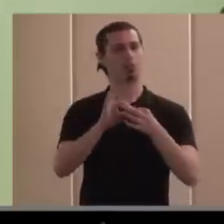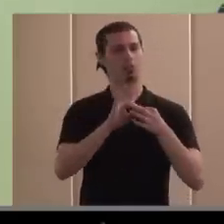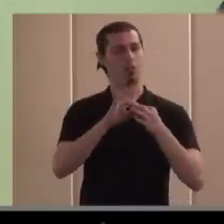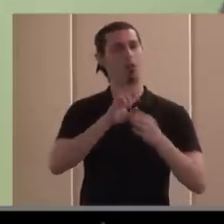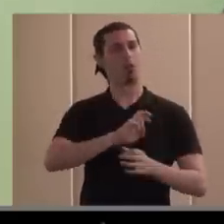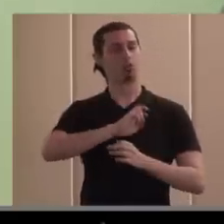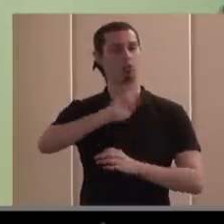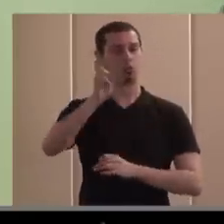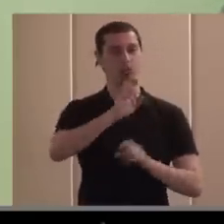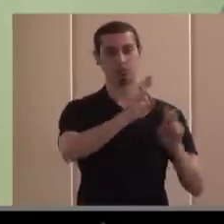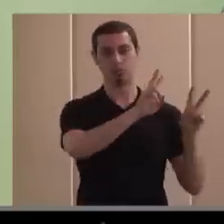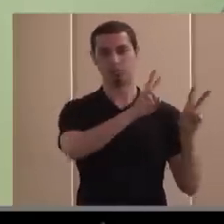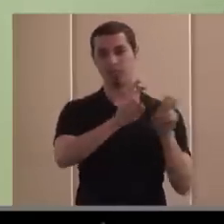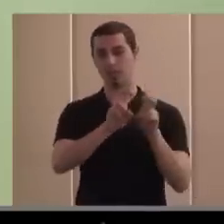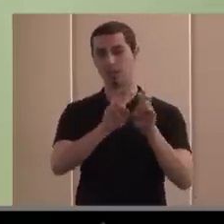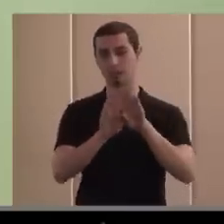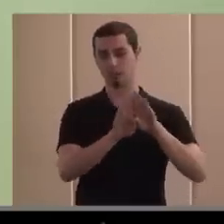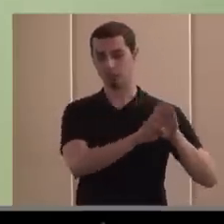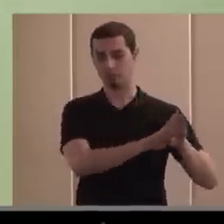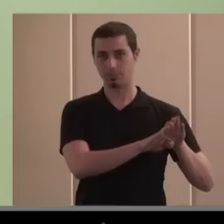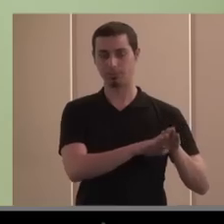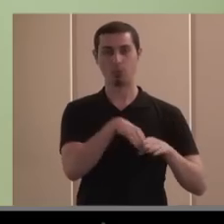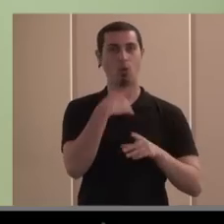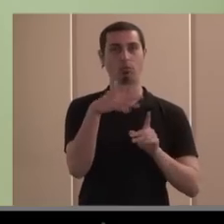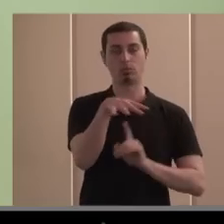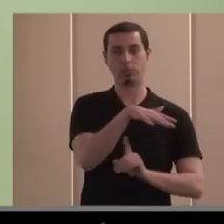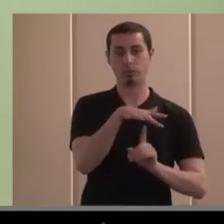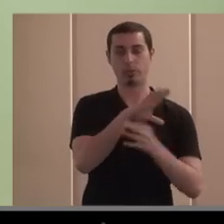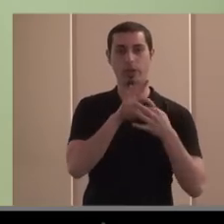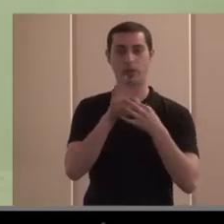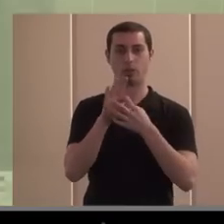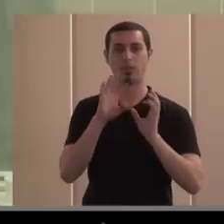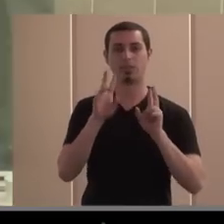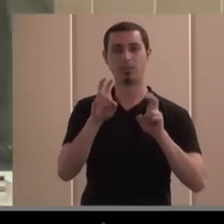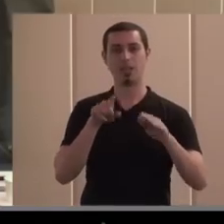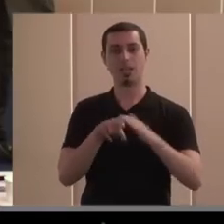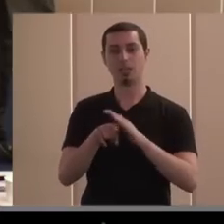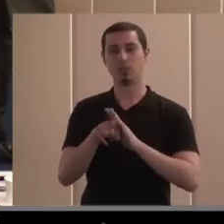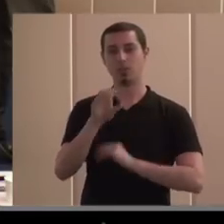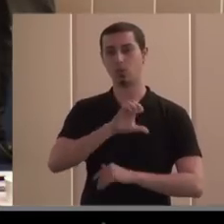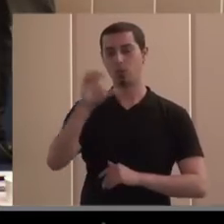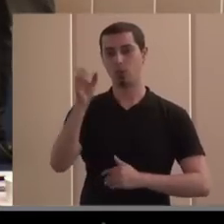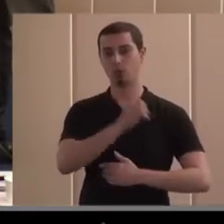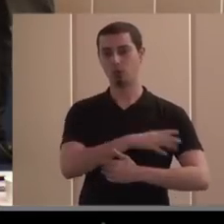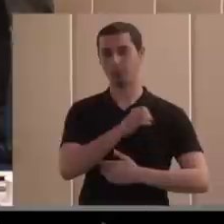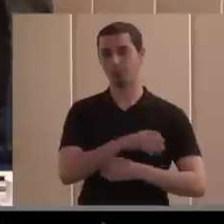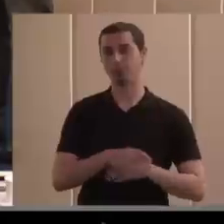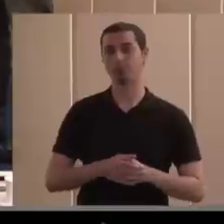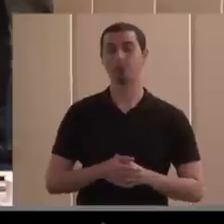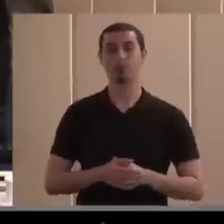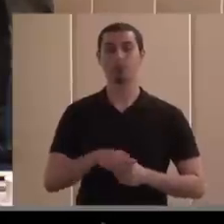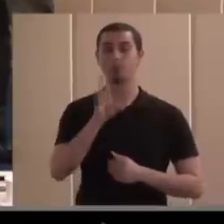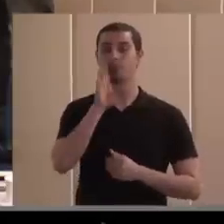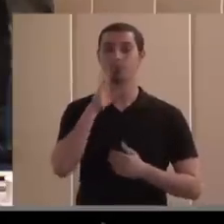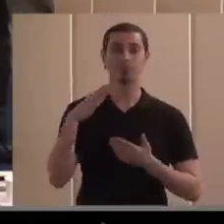en otros contextos relacionados con la gestión de fondos europeos todo esto